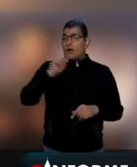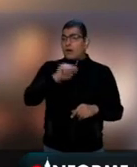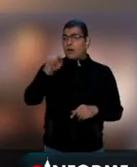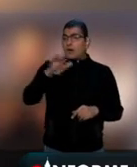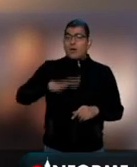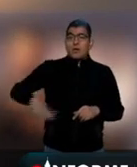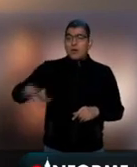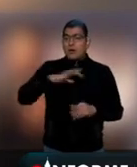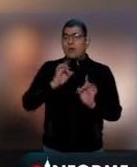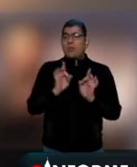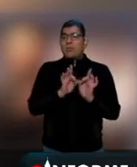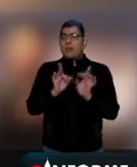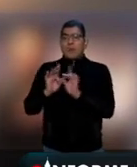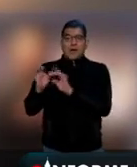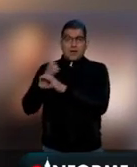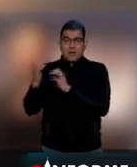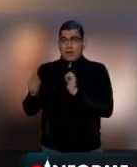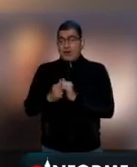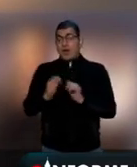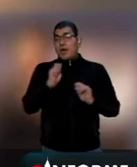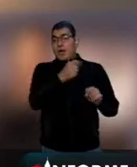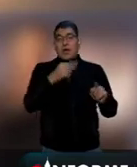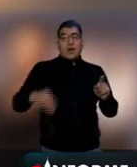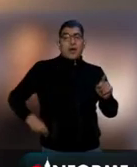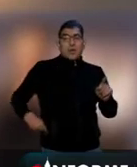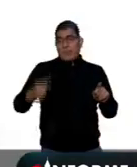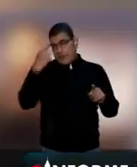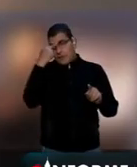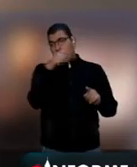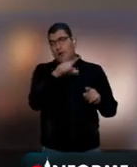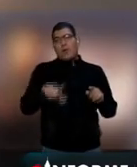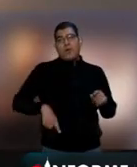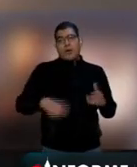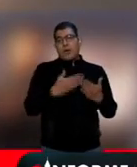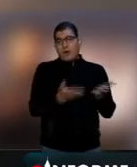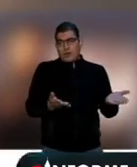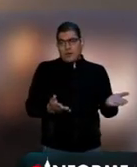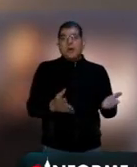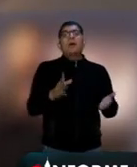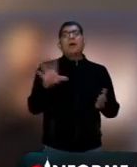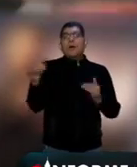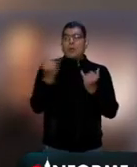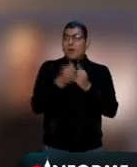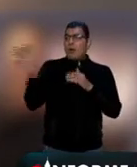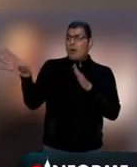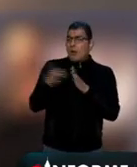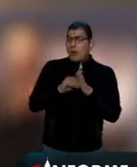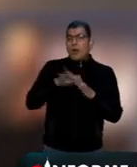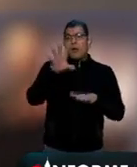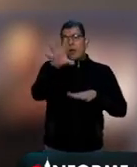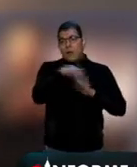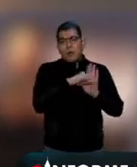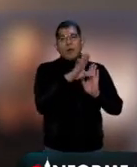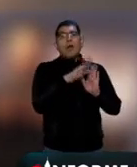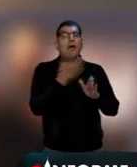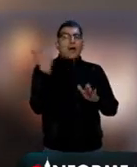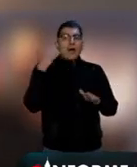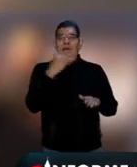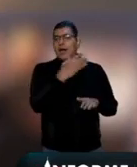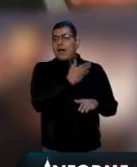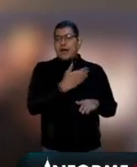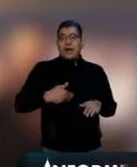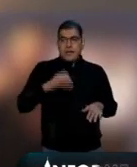todos estos hechos que ahora se le achacan al actual gobierno. Empezaron a copiar lo que pasó en el sexenio de Peña Nieto.